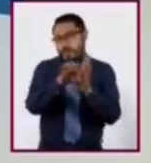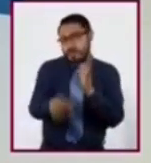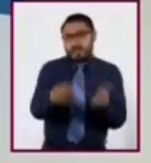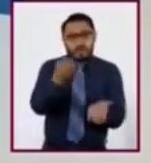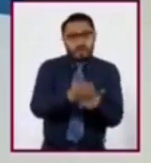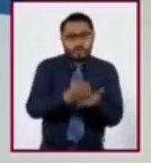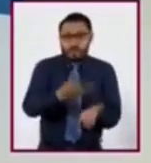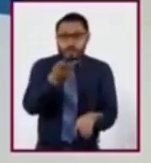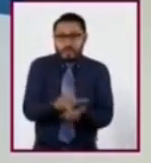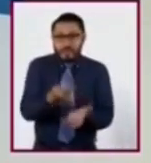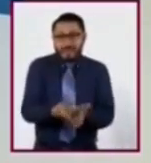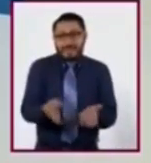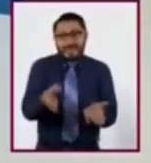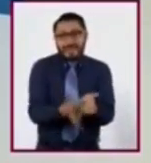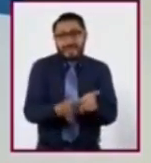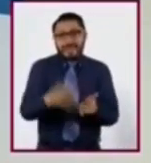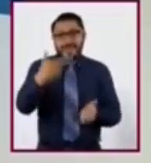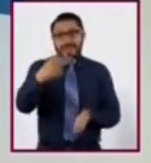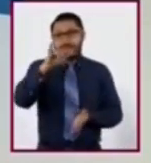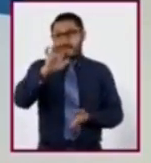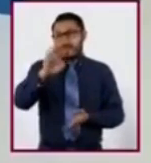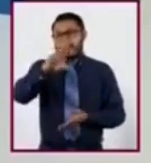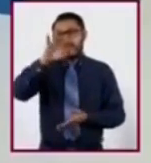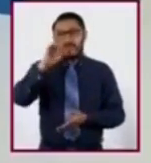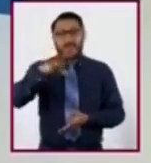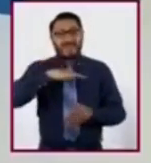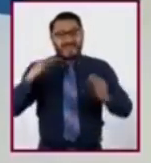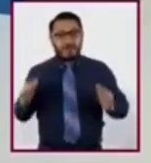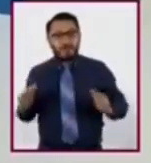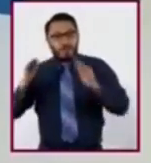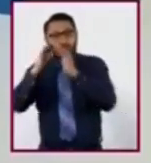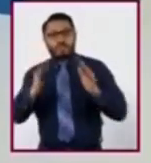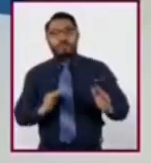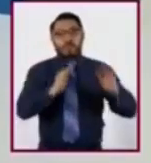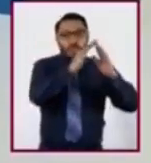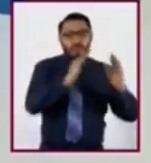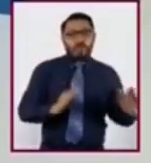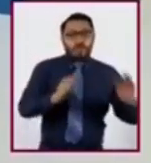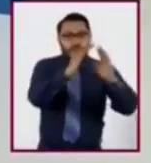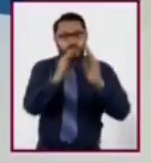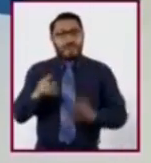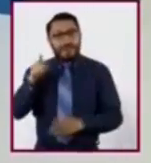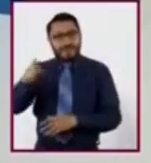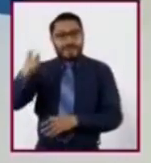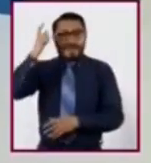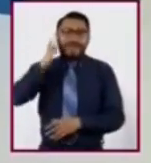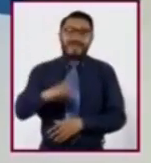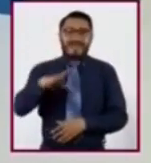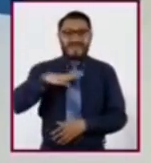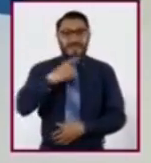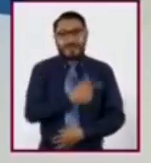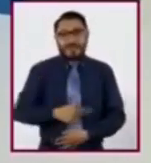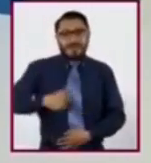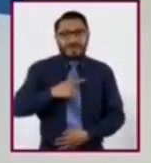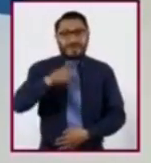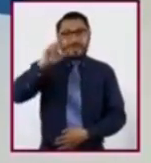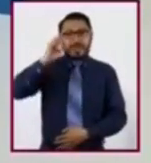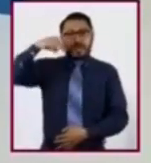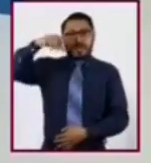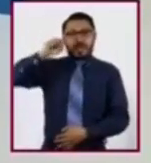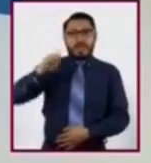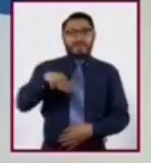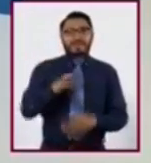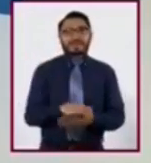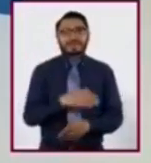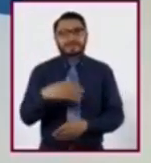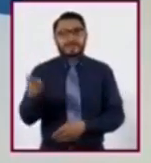y el hierro. La presencia de montañas hace que en Guerrero también podamos disfrutar de lomas y valles por donde corren los